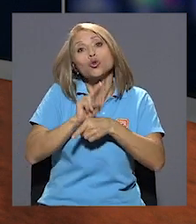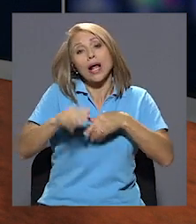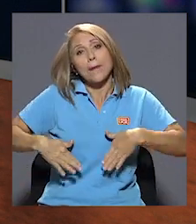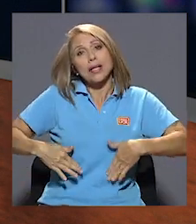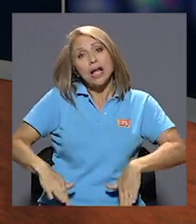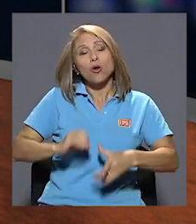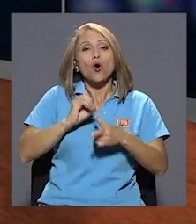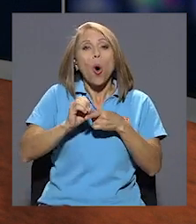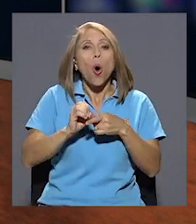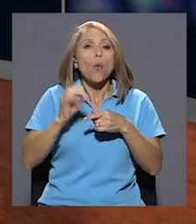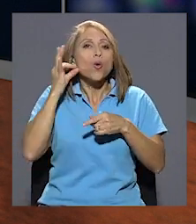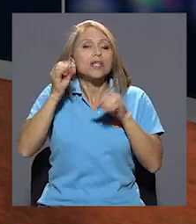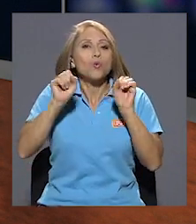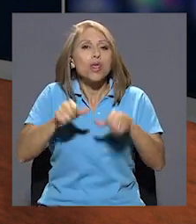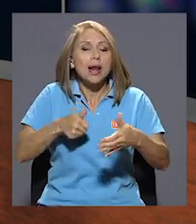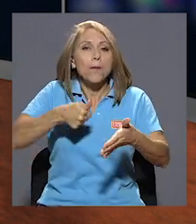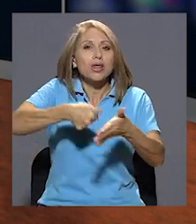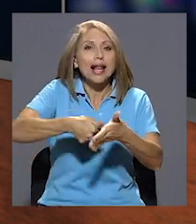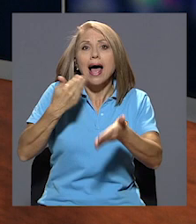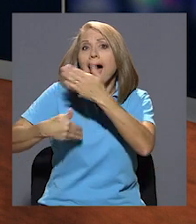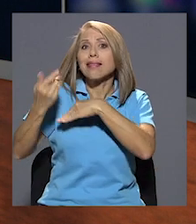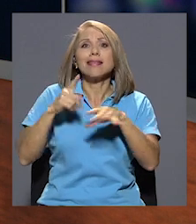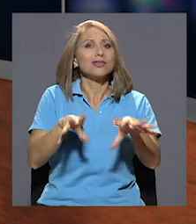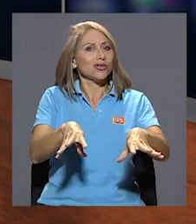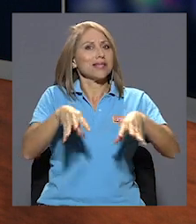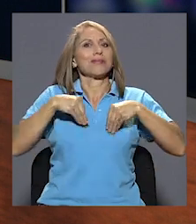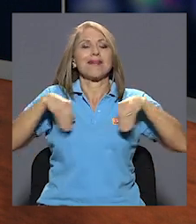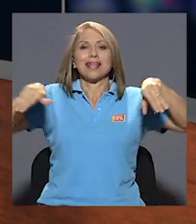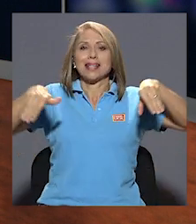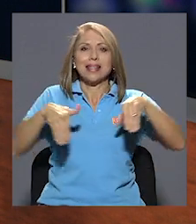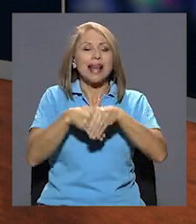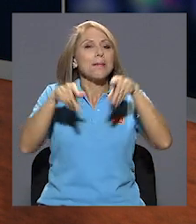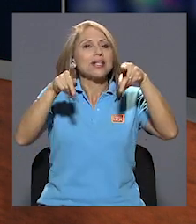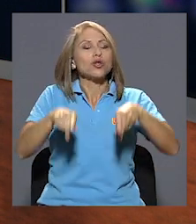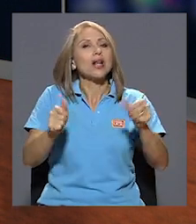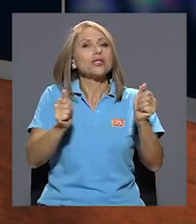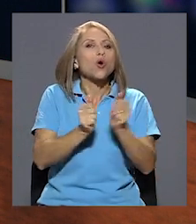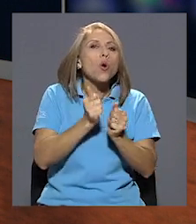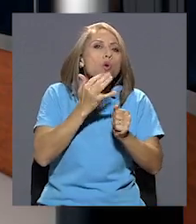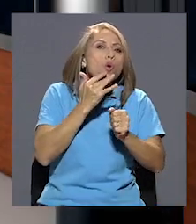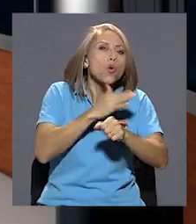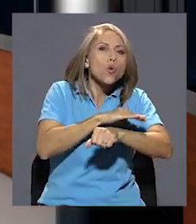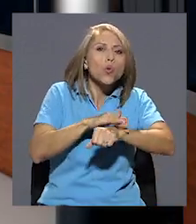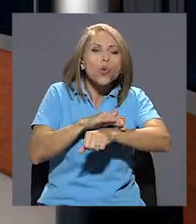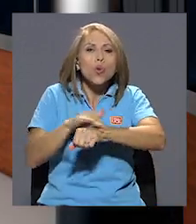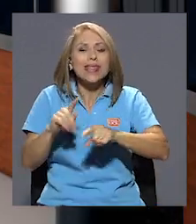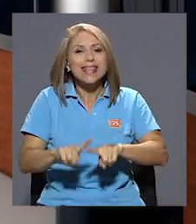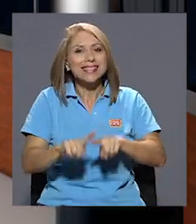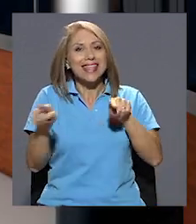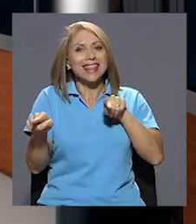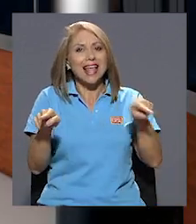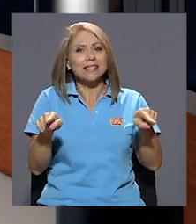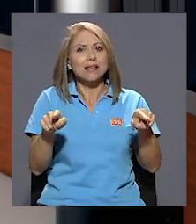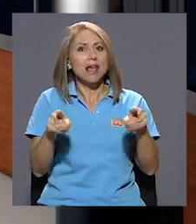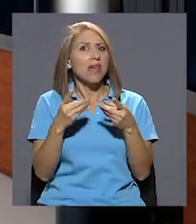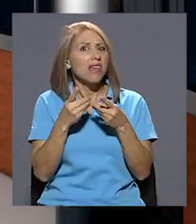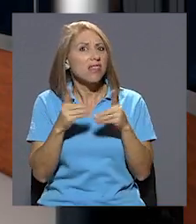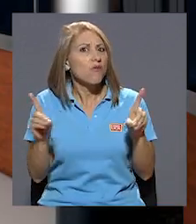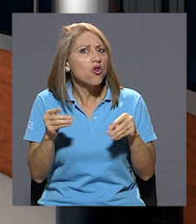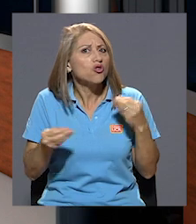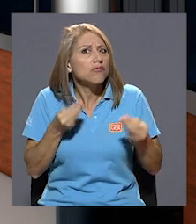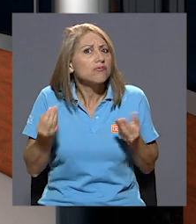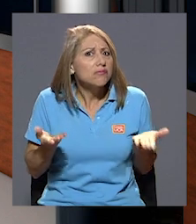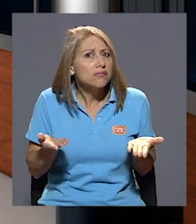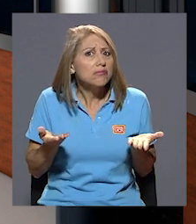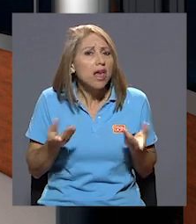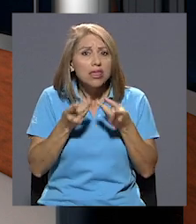o pudieran votar. Tampoco era aceptable que se casaran personas de razas distintas. ¿Y qué me dicen del divorcio? ¿No es